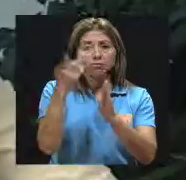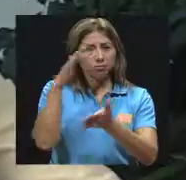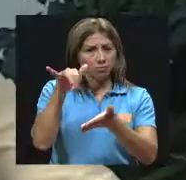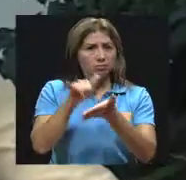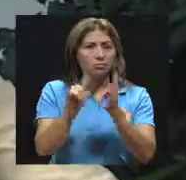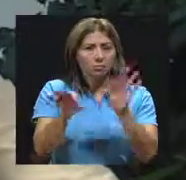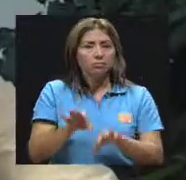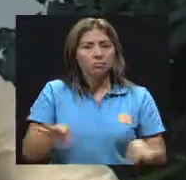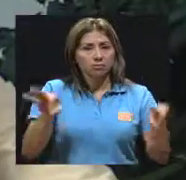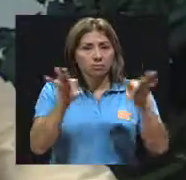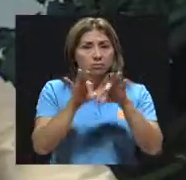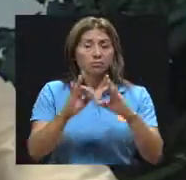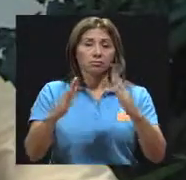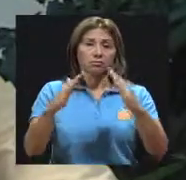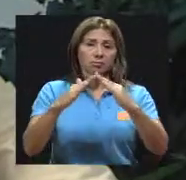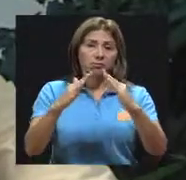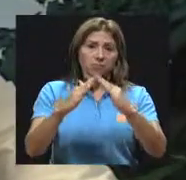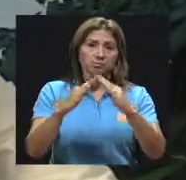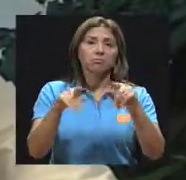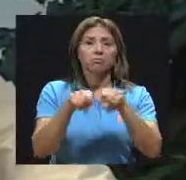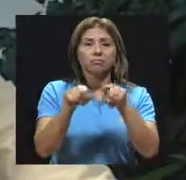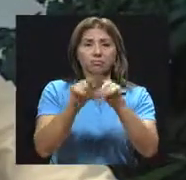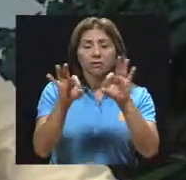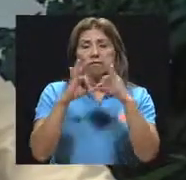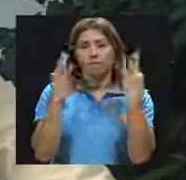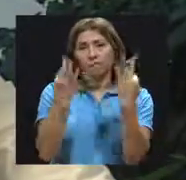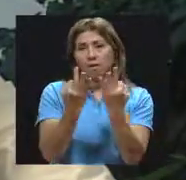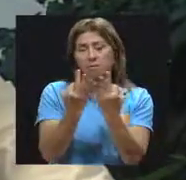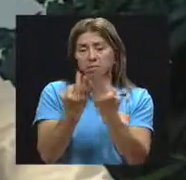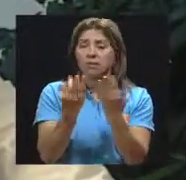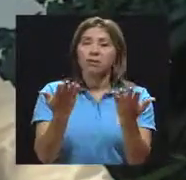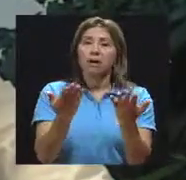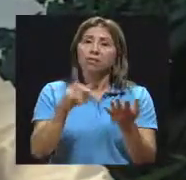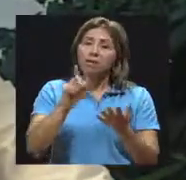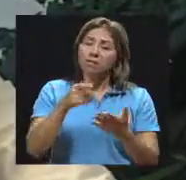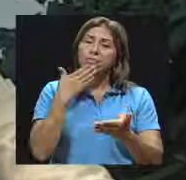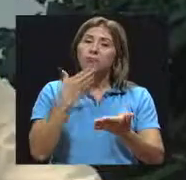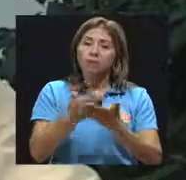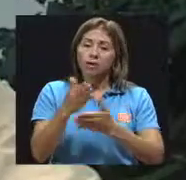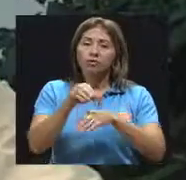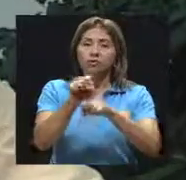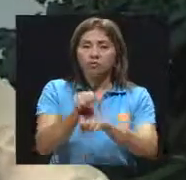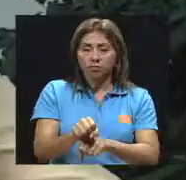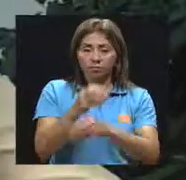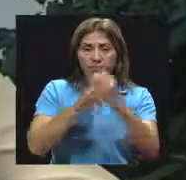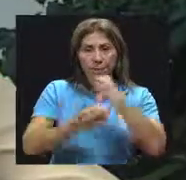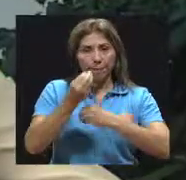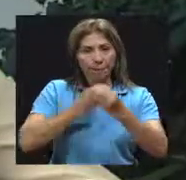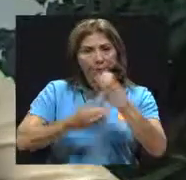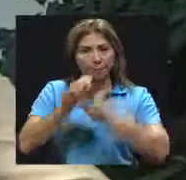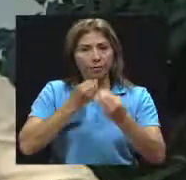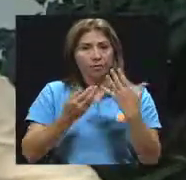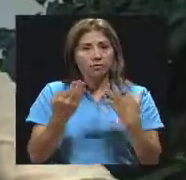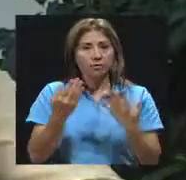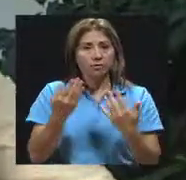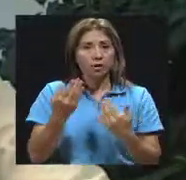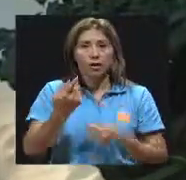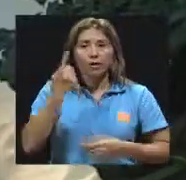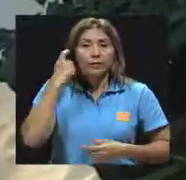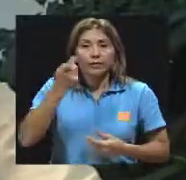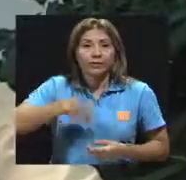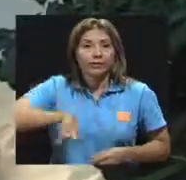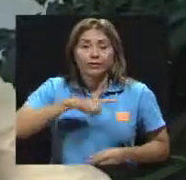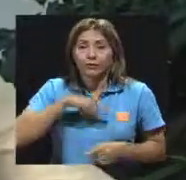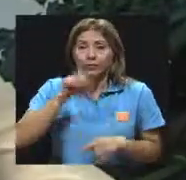casa, en la dinámica familiar, hayan buenos hábitos alimentarios. Porque si no, no podemos dar lo que no